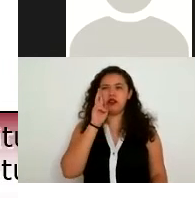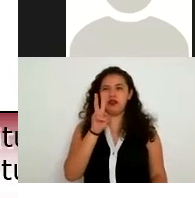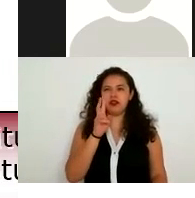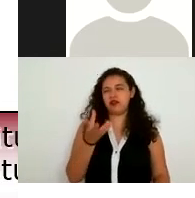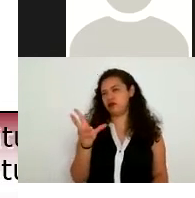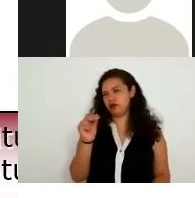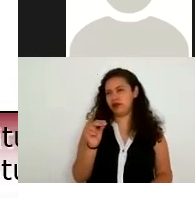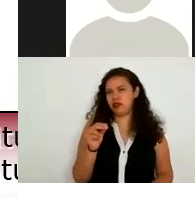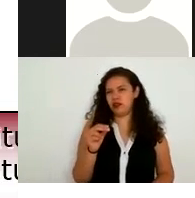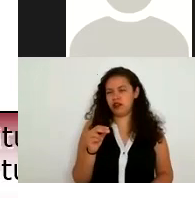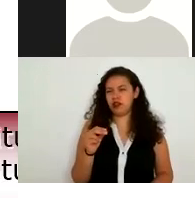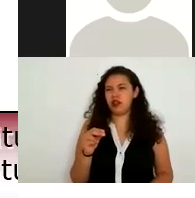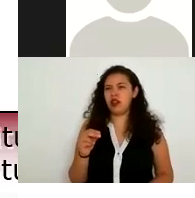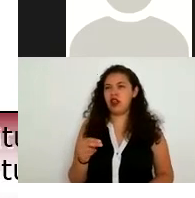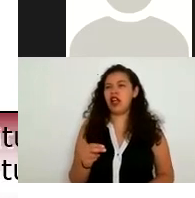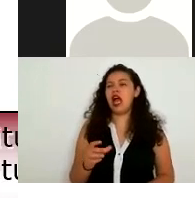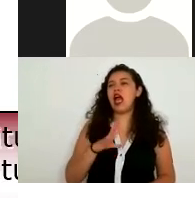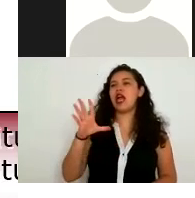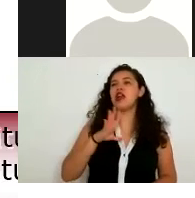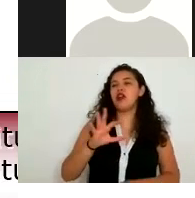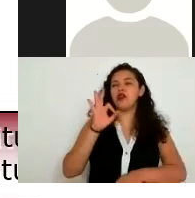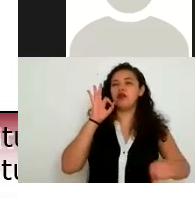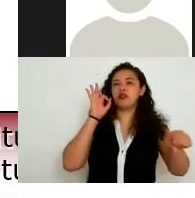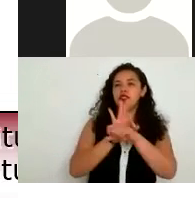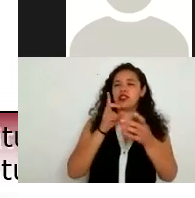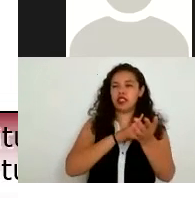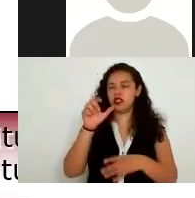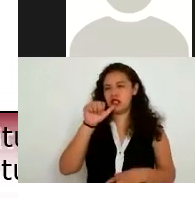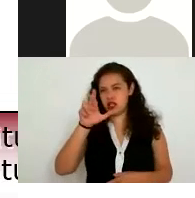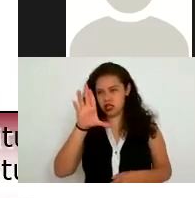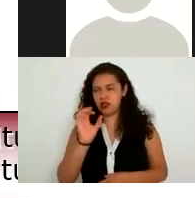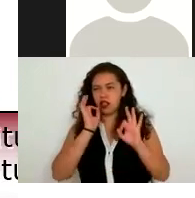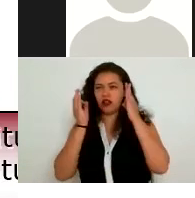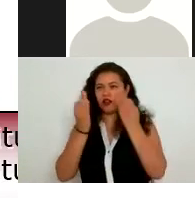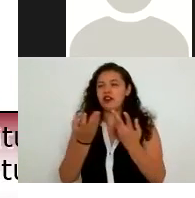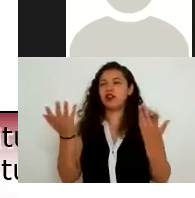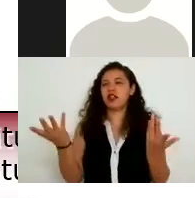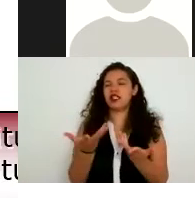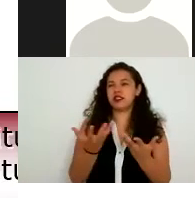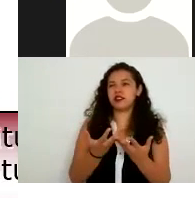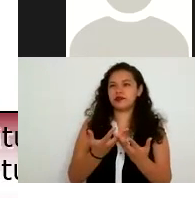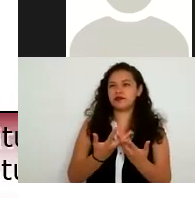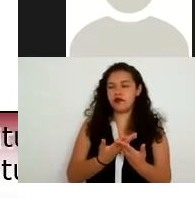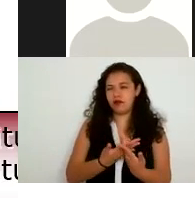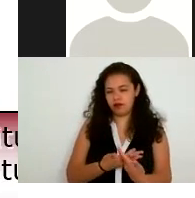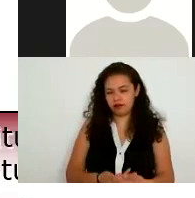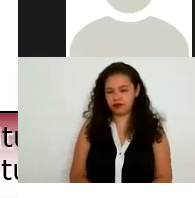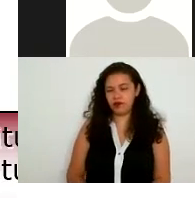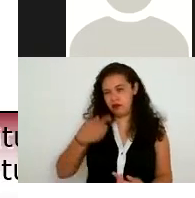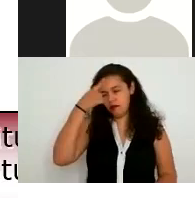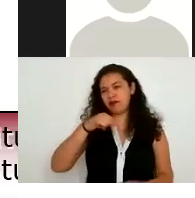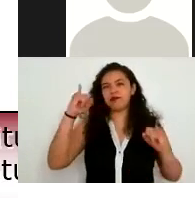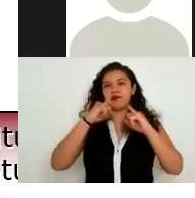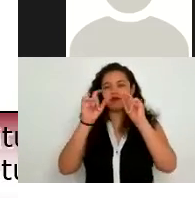mecanismo que se llama protección de derechos ARCO este mecanismo se interpone ante el Instituto Nacional de Transparencia